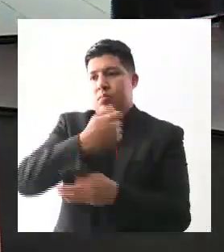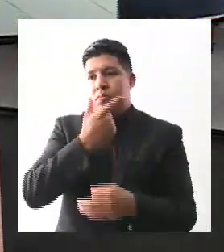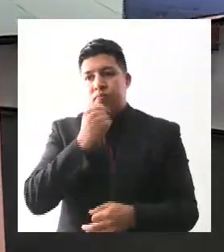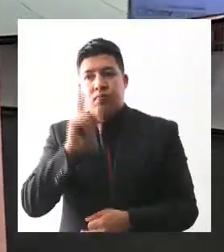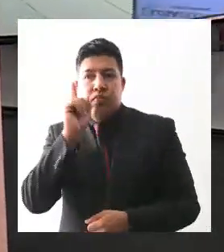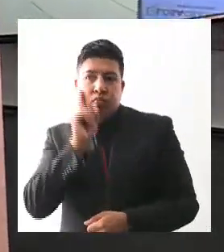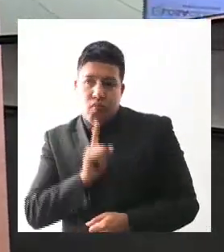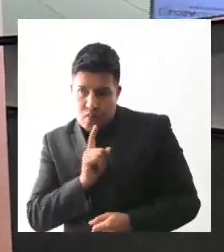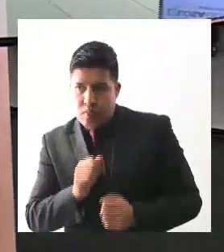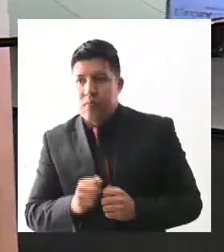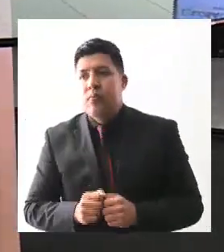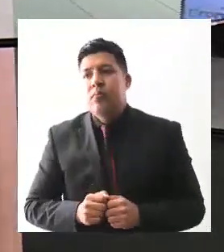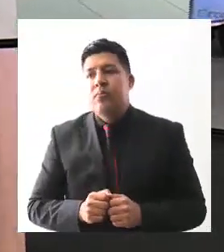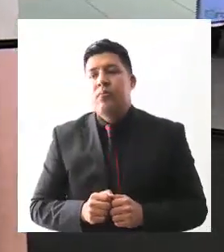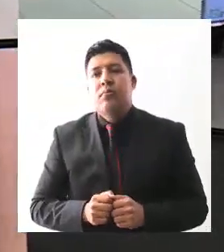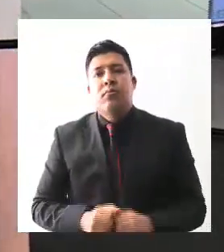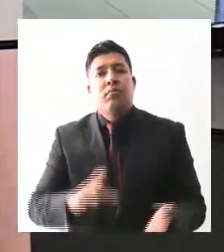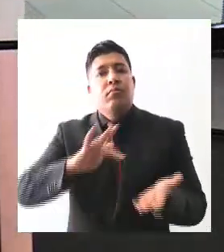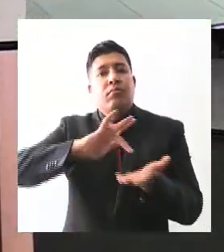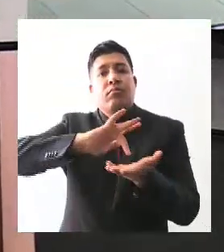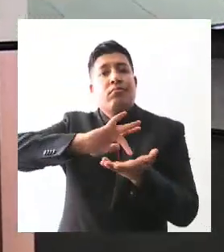agradecerle a todos los losistas